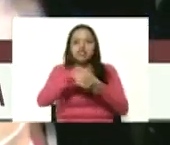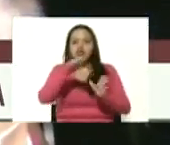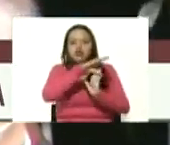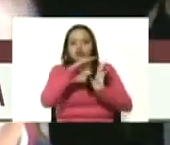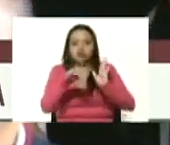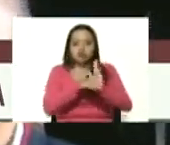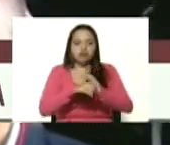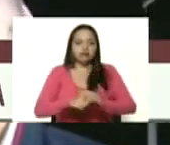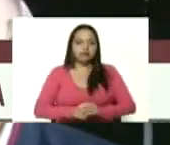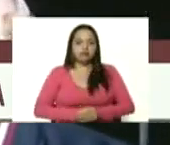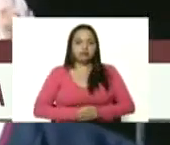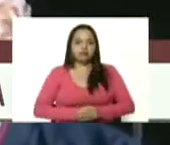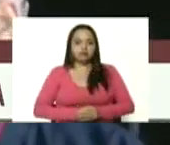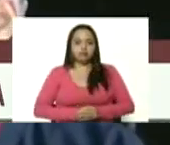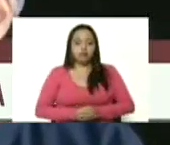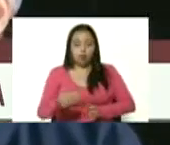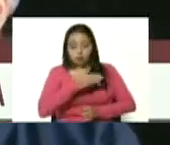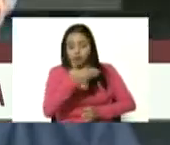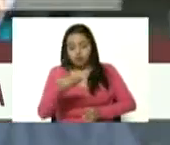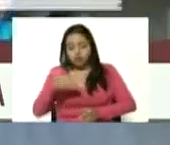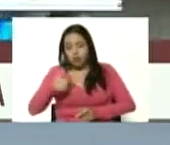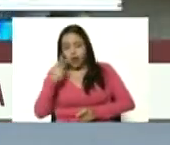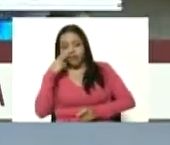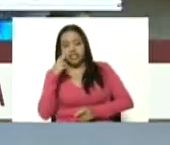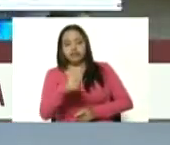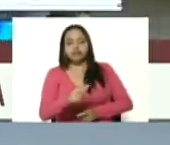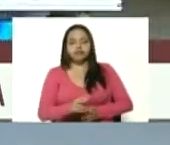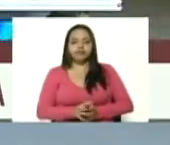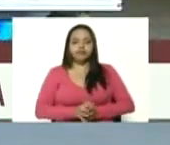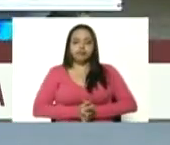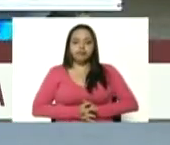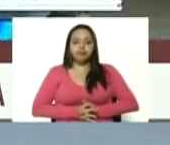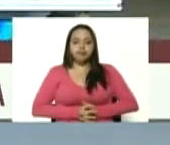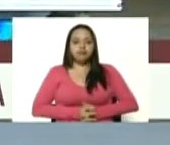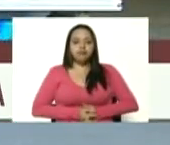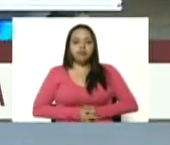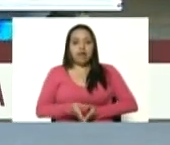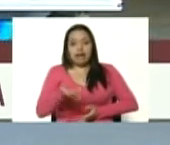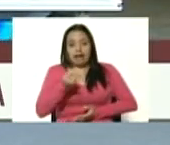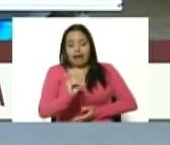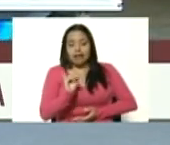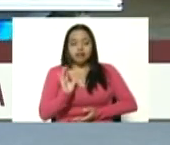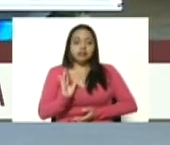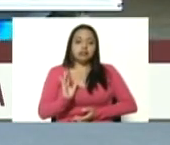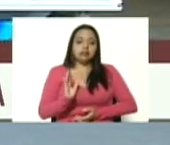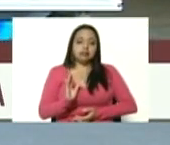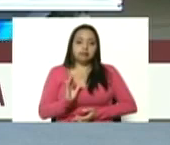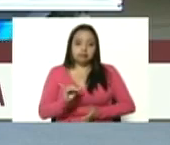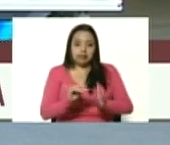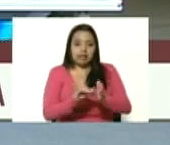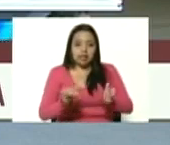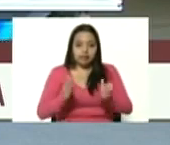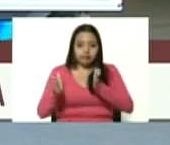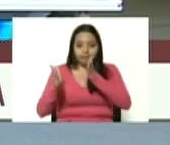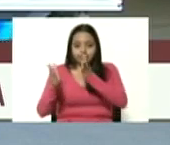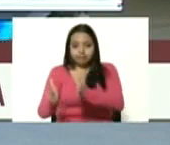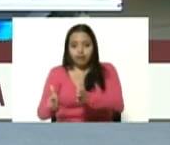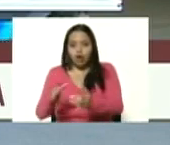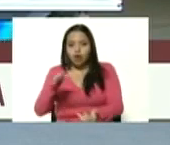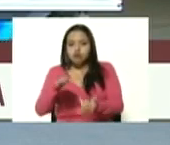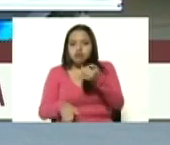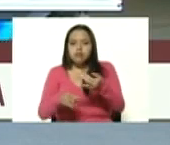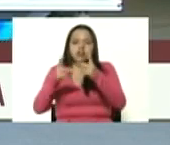y bueno como ustedes pueden ver está a punto ya de pasarse a la fase final de la